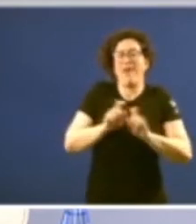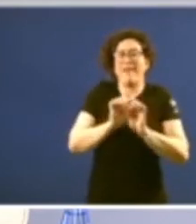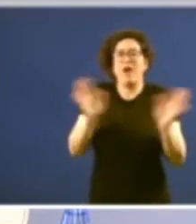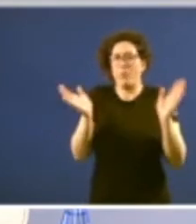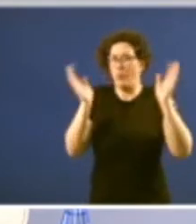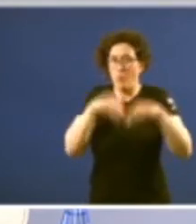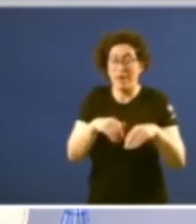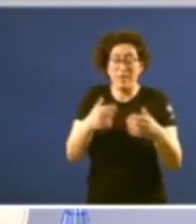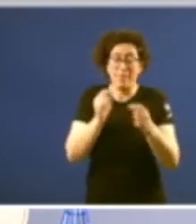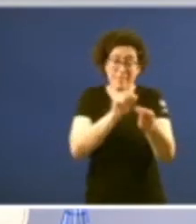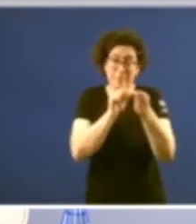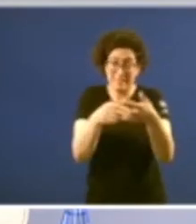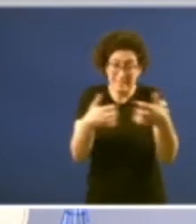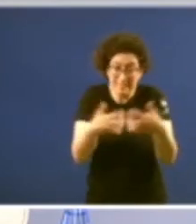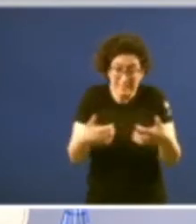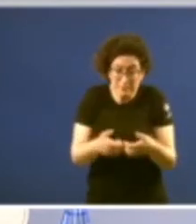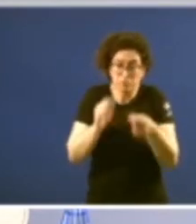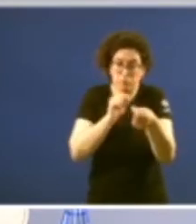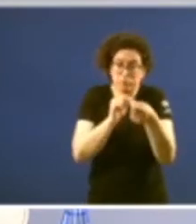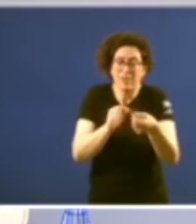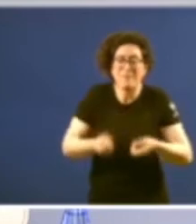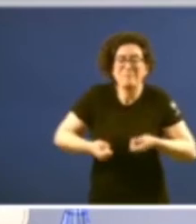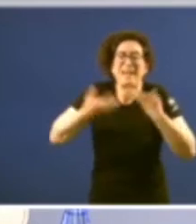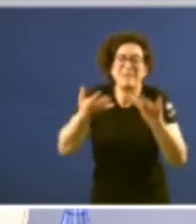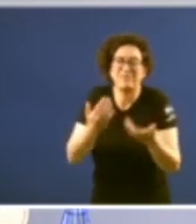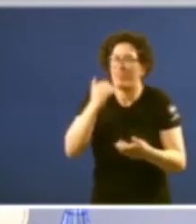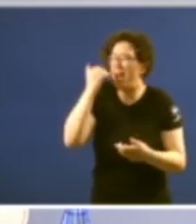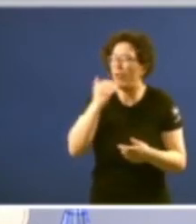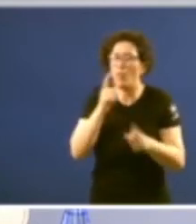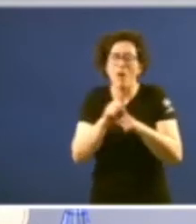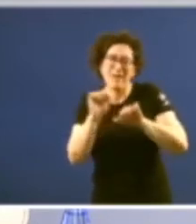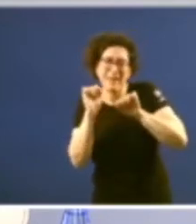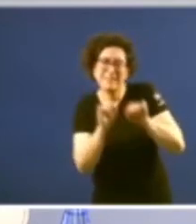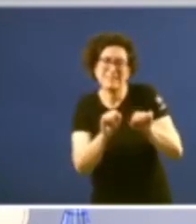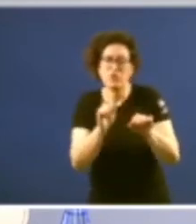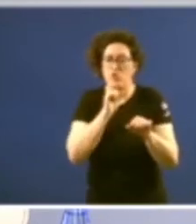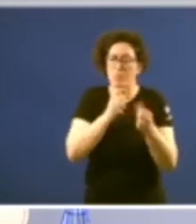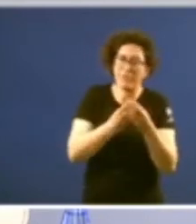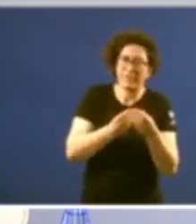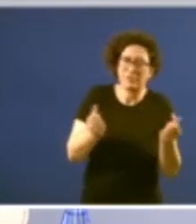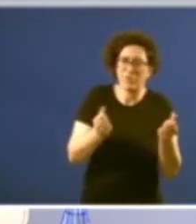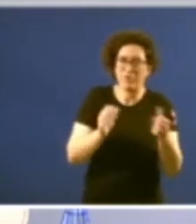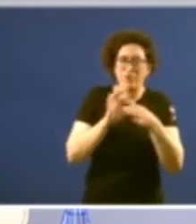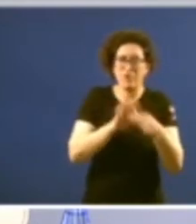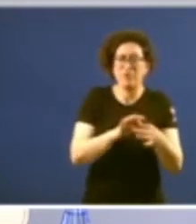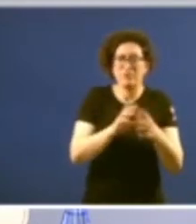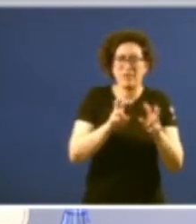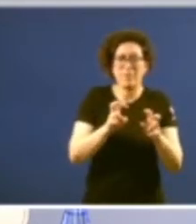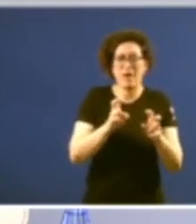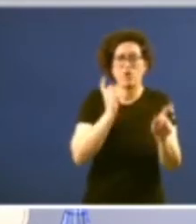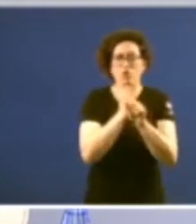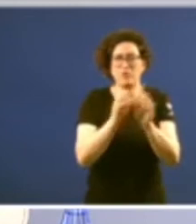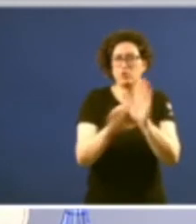debate do texto non se atopa manifestación alguna de rexeitamento da disolución sobre a base de cualificar a contraria a